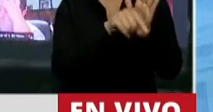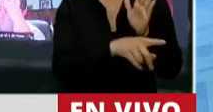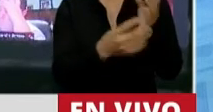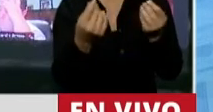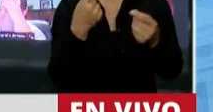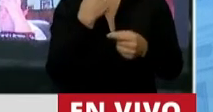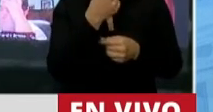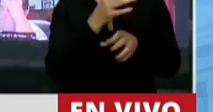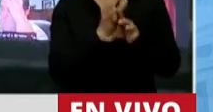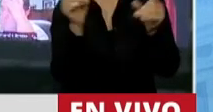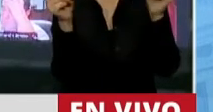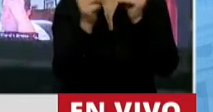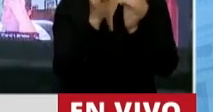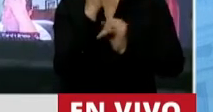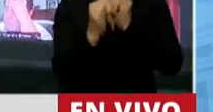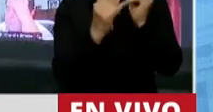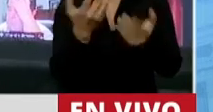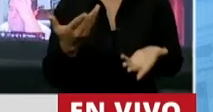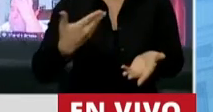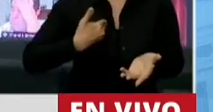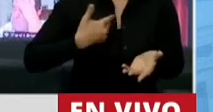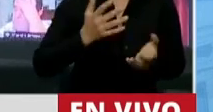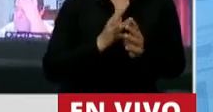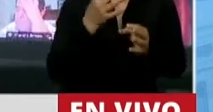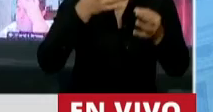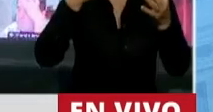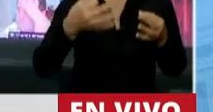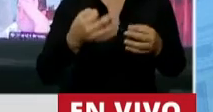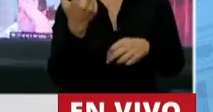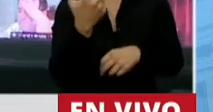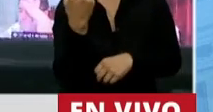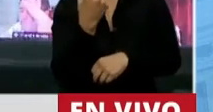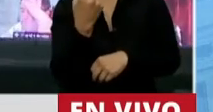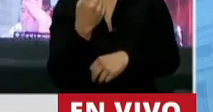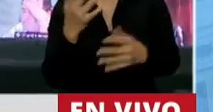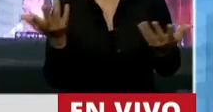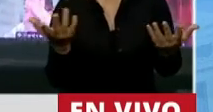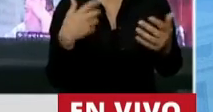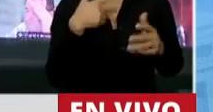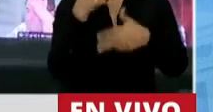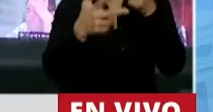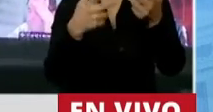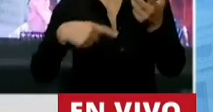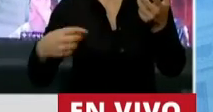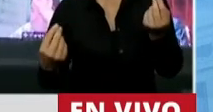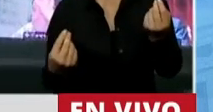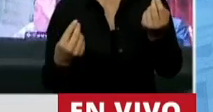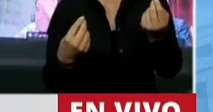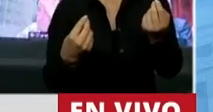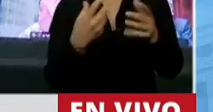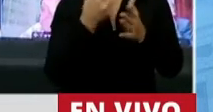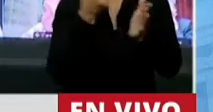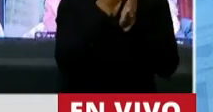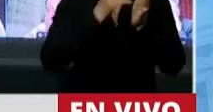Lo voy a hacer en síntesis porque me piden cubrir los tres minutos solamente. Plantea que la evaluación del